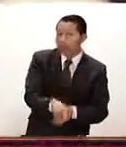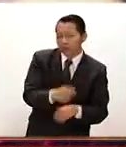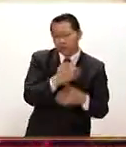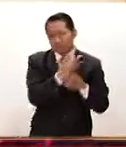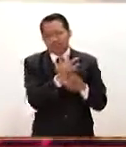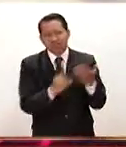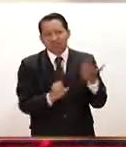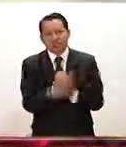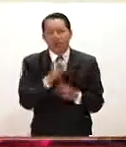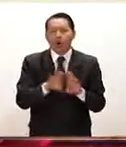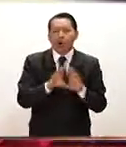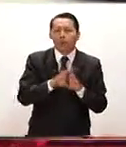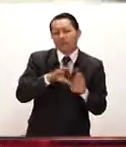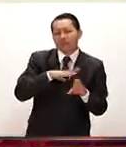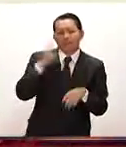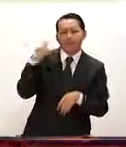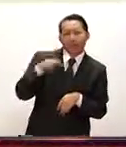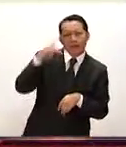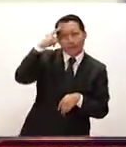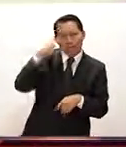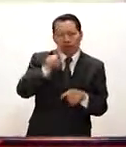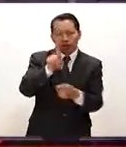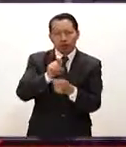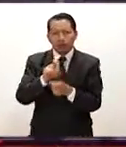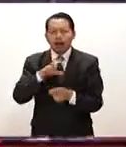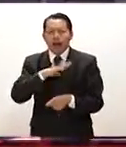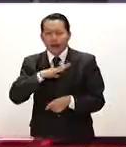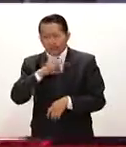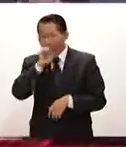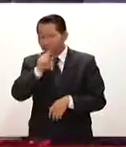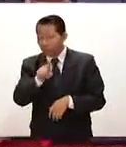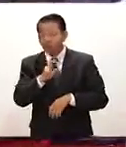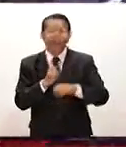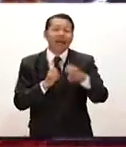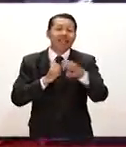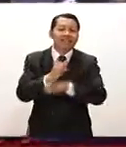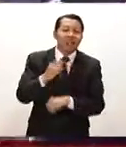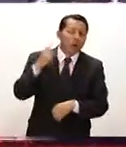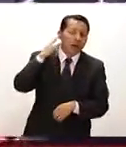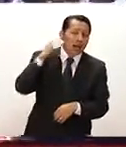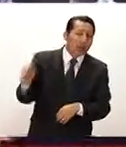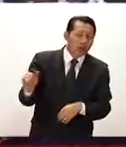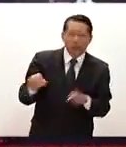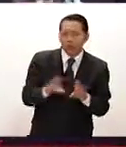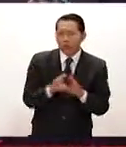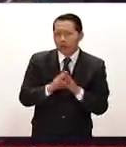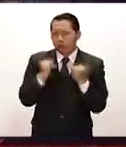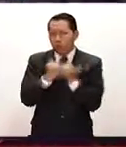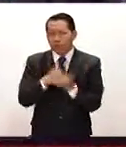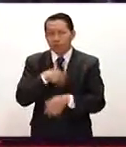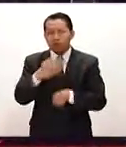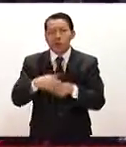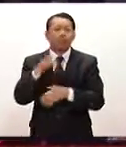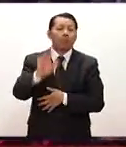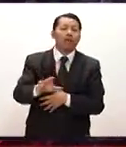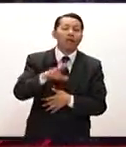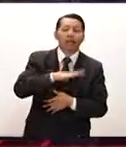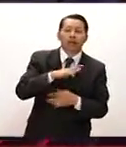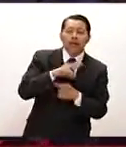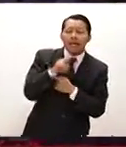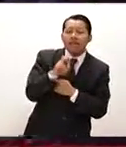suspender un viaje de restauración de puntos al estado de California. Todavía no sabemos si la campaña que continúa el miércoles por Nevada